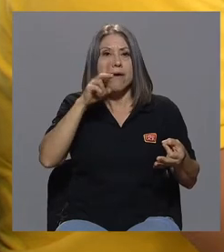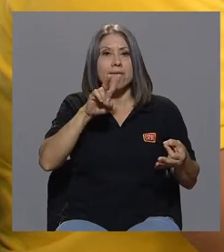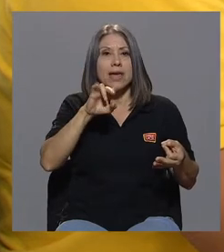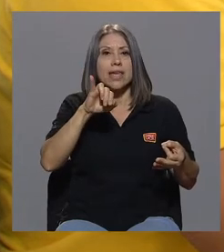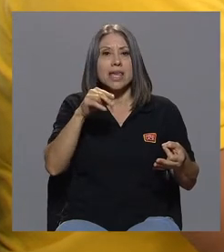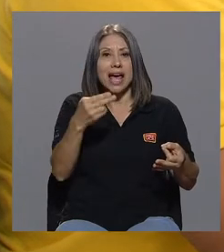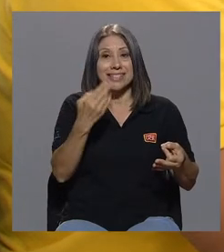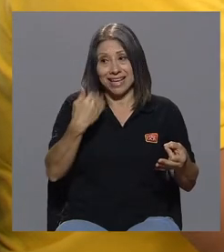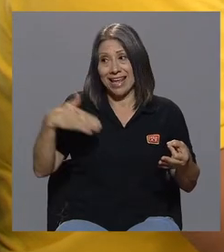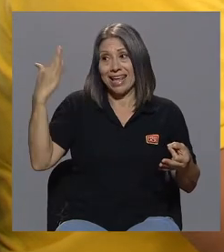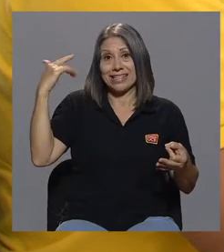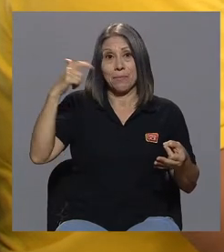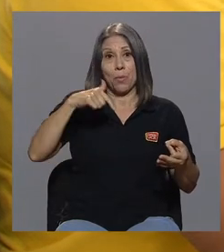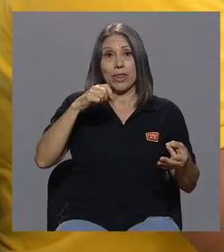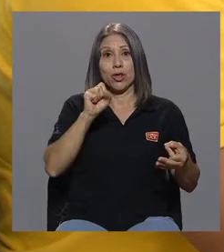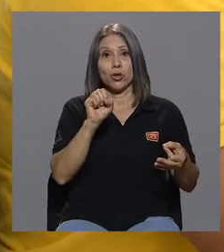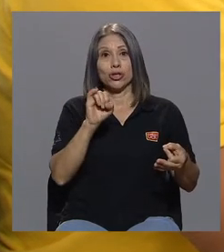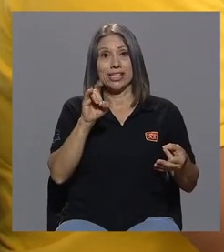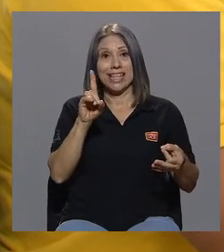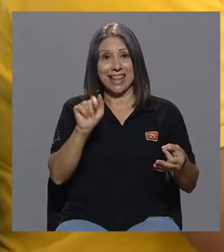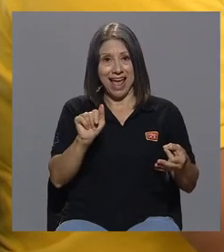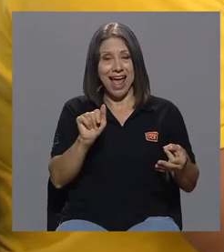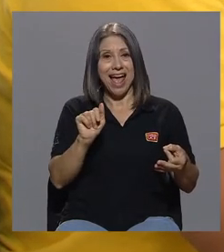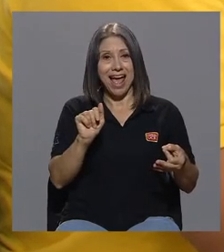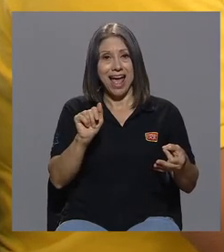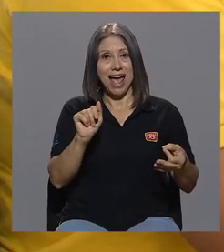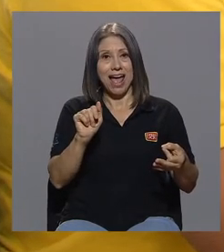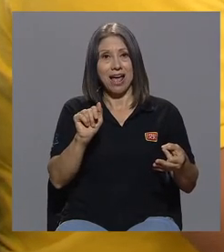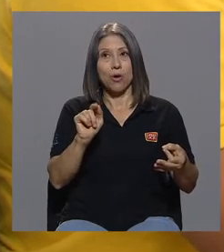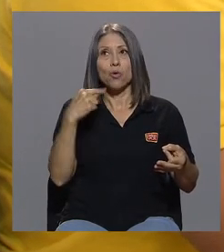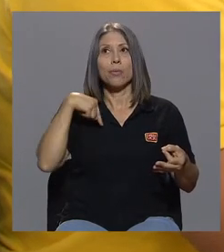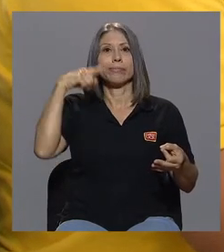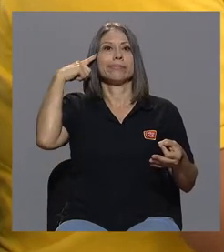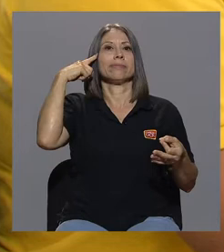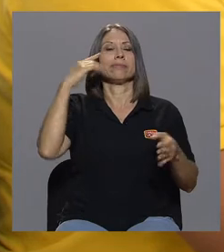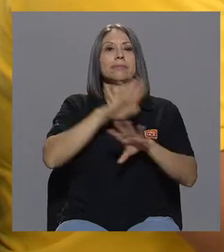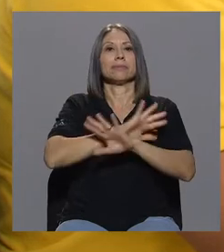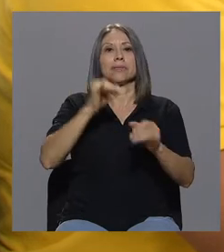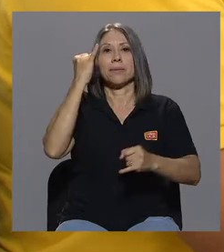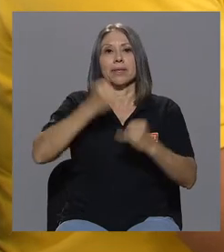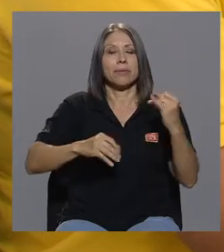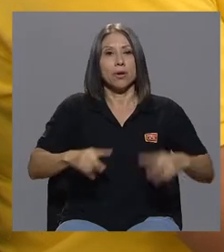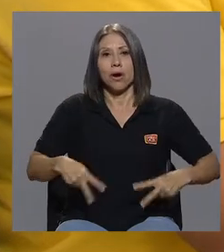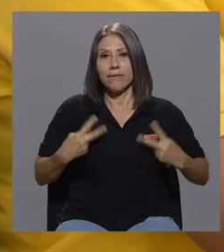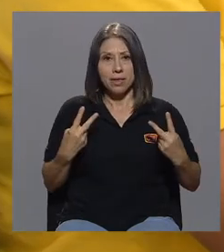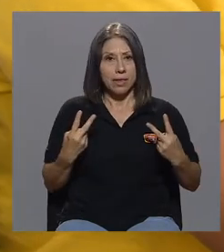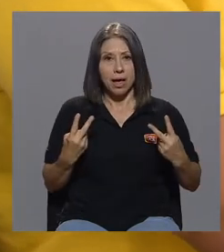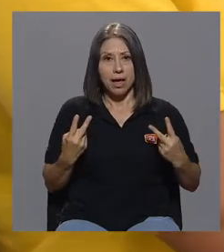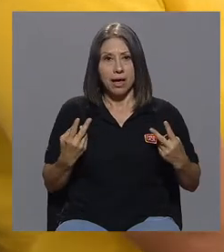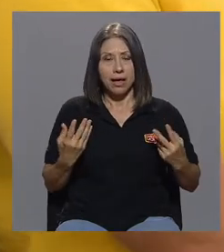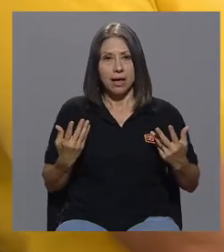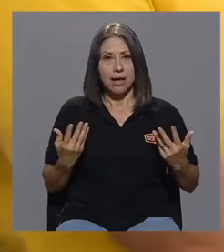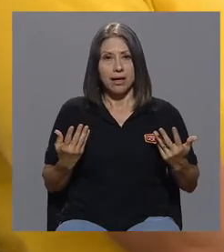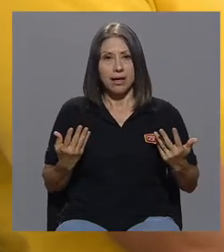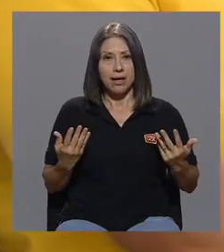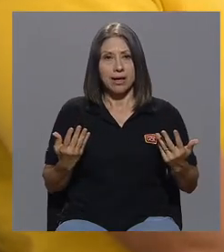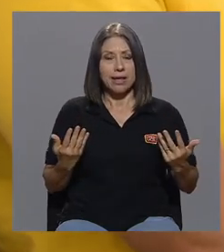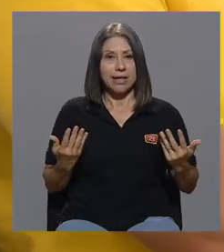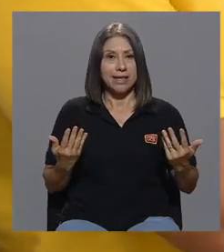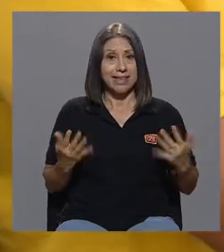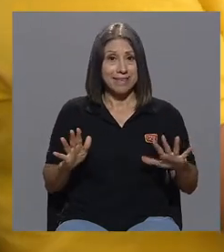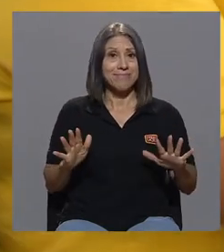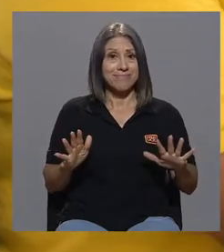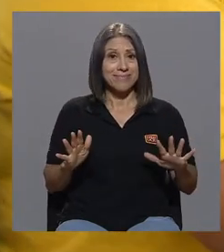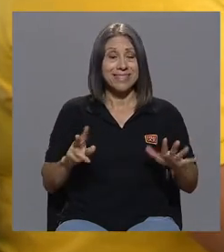¿verdad? Era... se me terminó la vida. Y era añadir